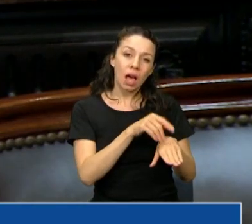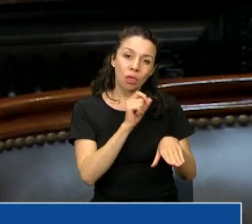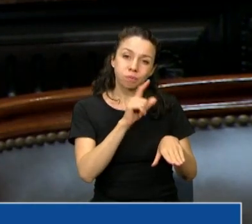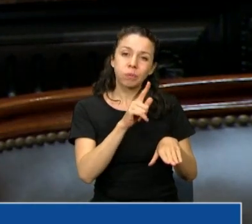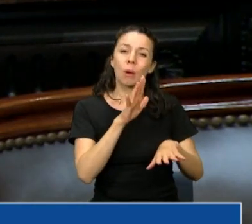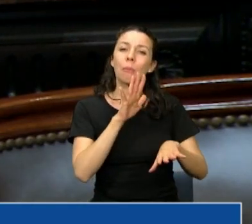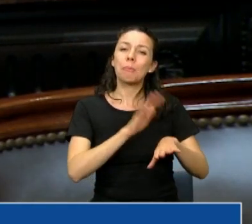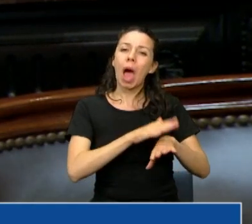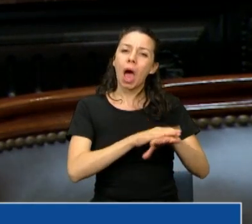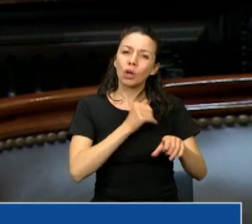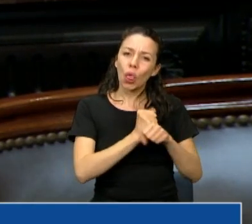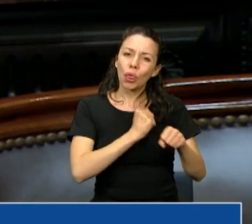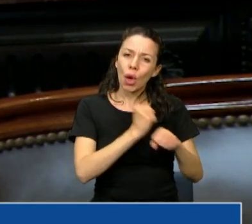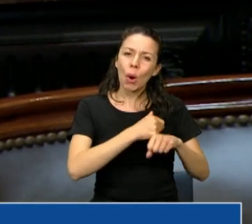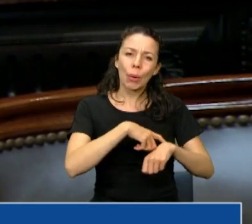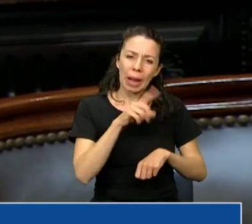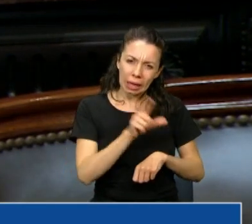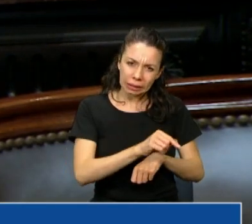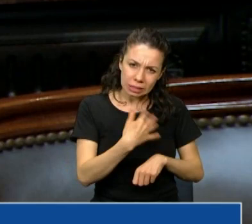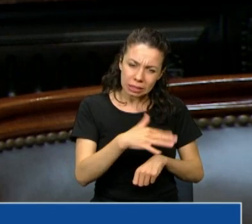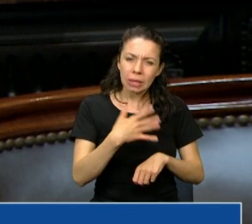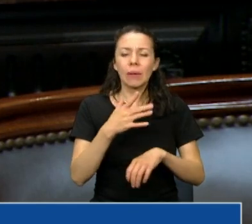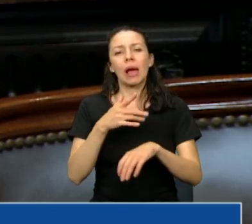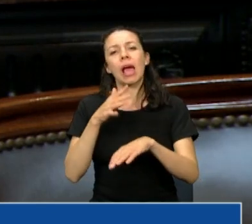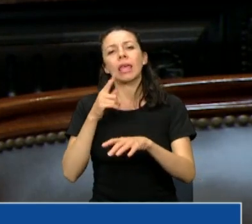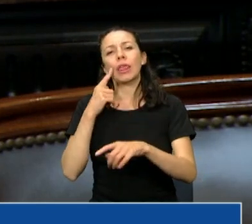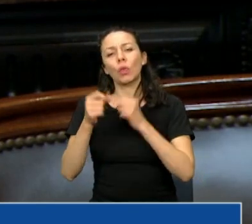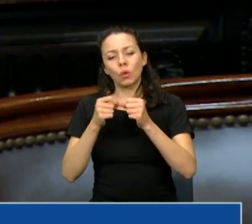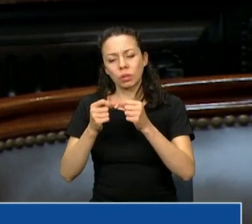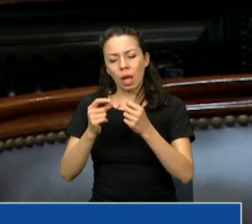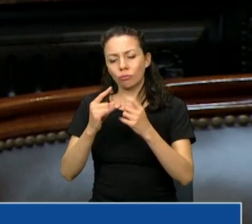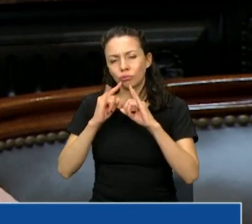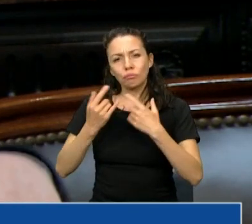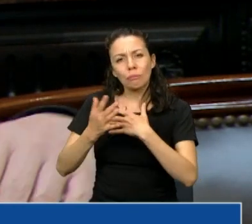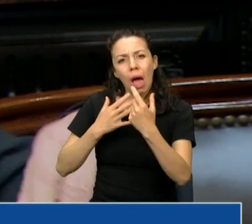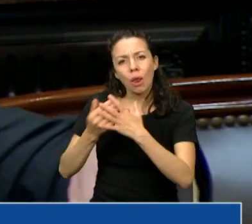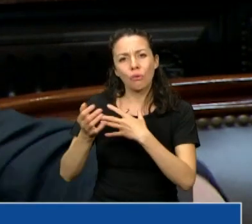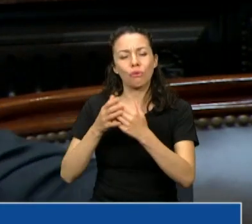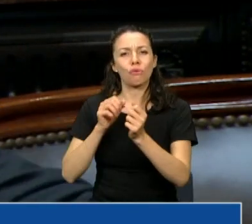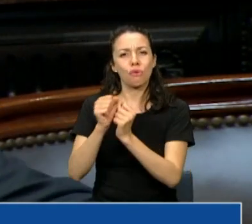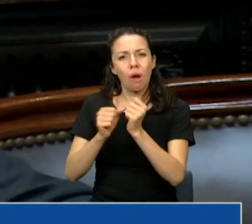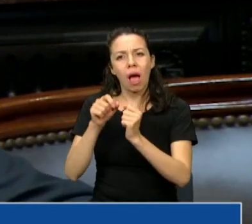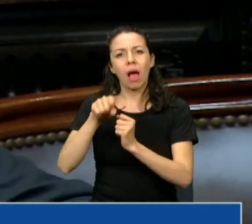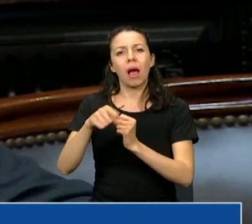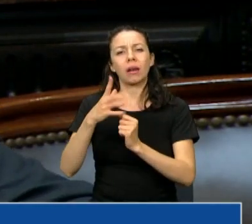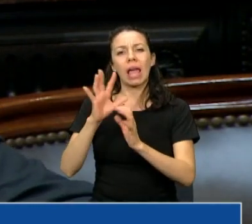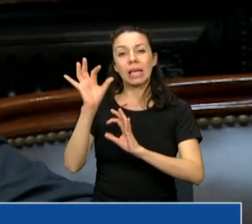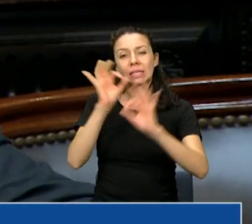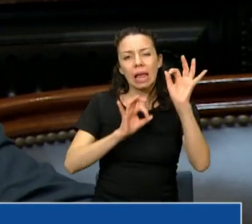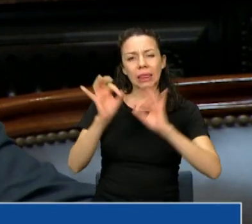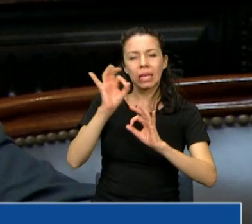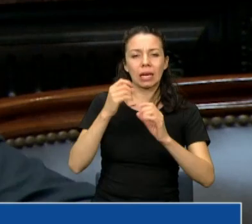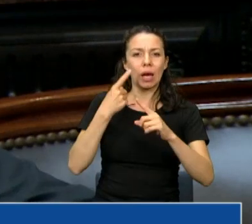obra intensiva, que es una industria manufacturera, que es estratégica por su sentido federal,